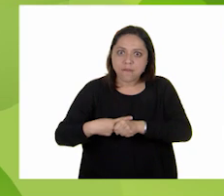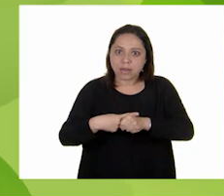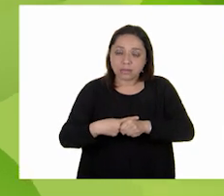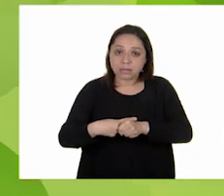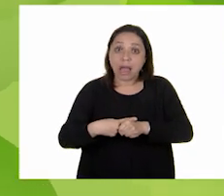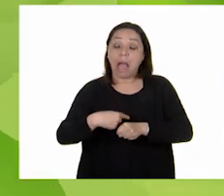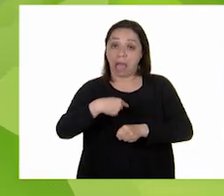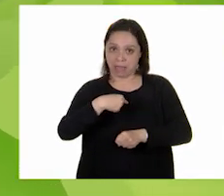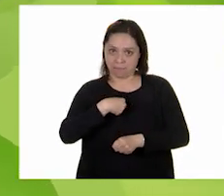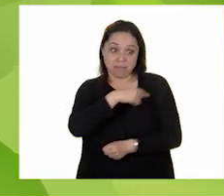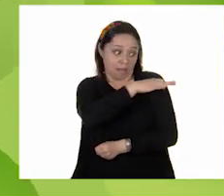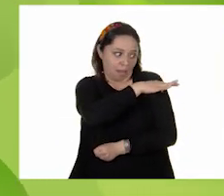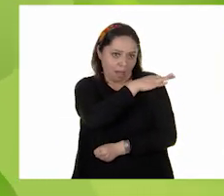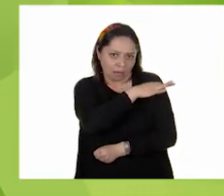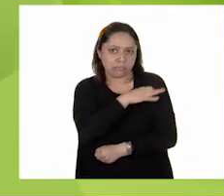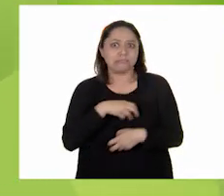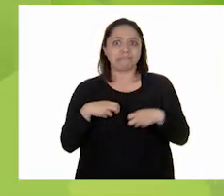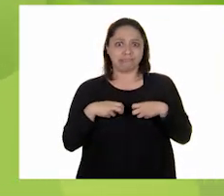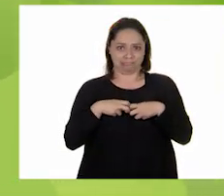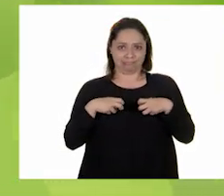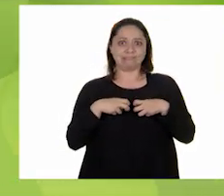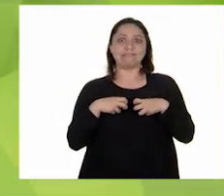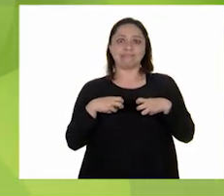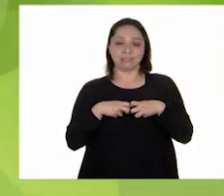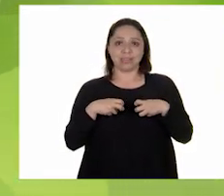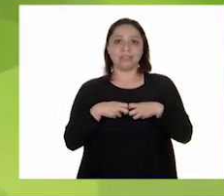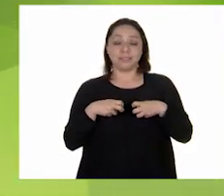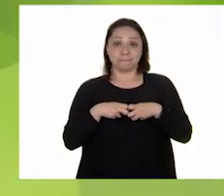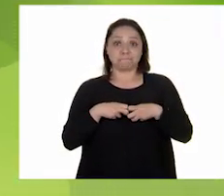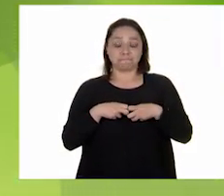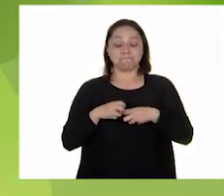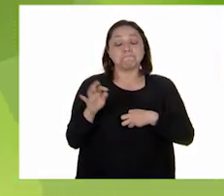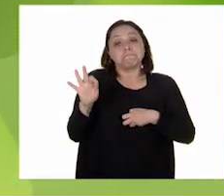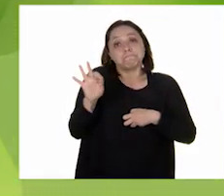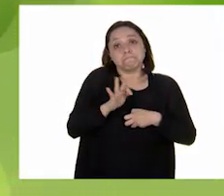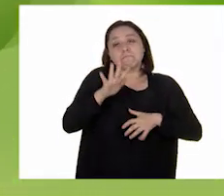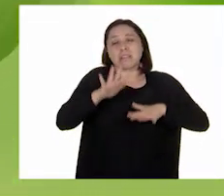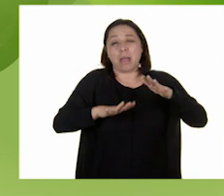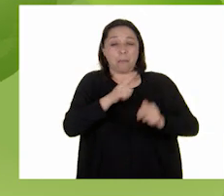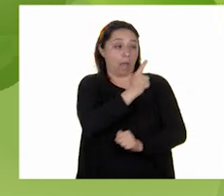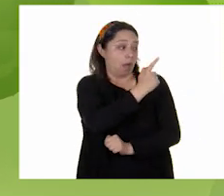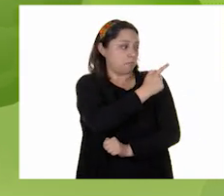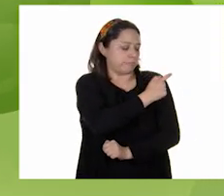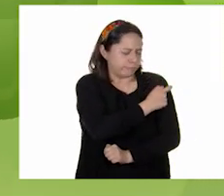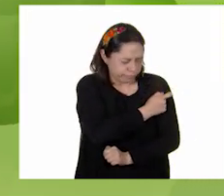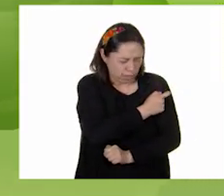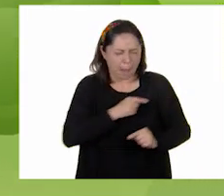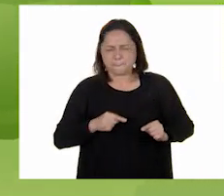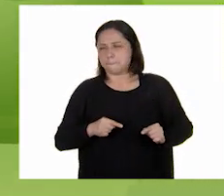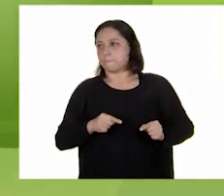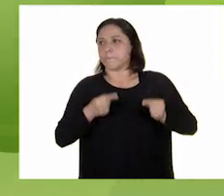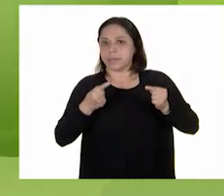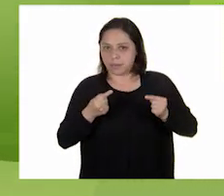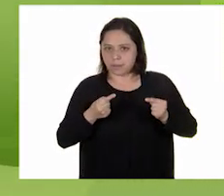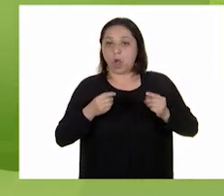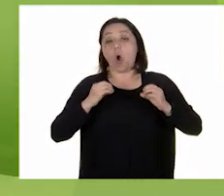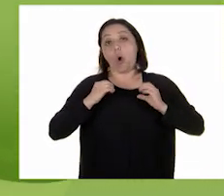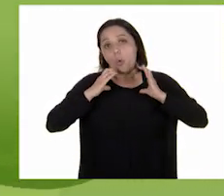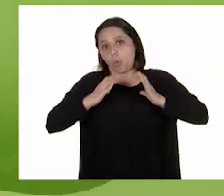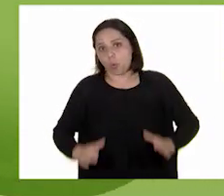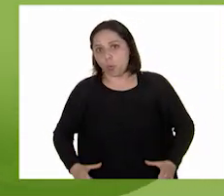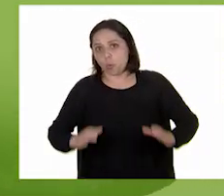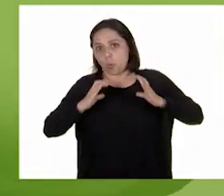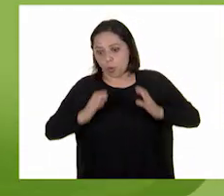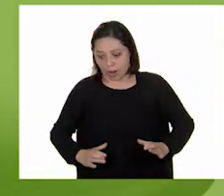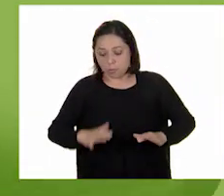nervios las vacunas porque puede que tengan una reacción alérgica o mi cuerpo tenga una reacción